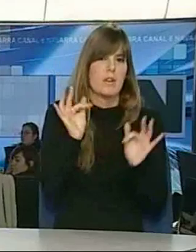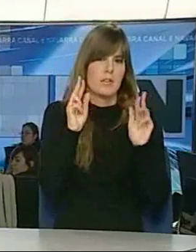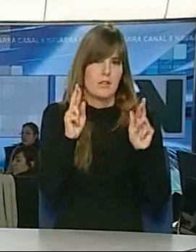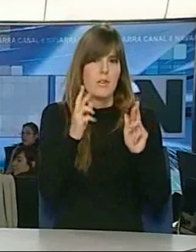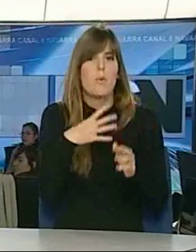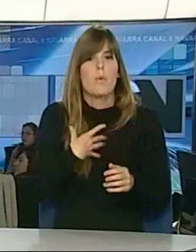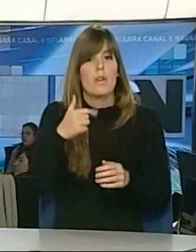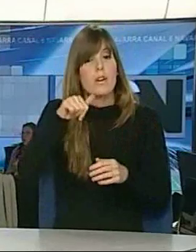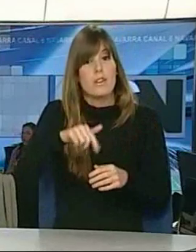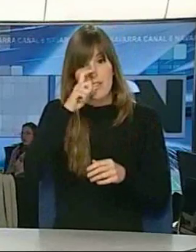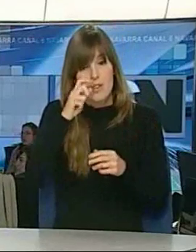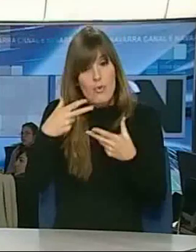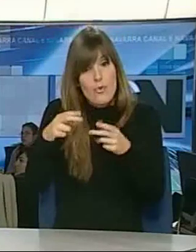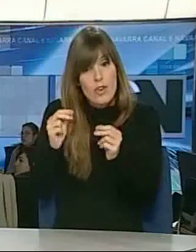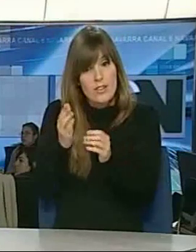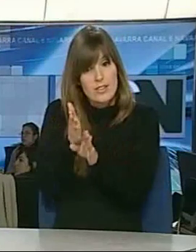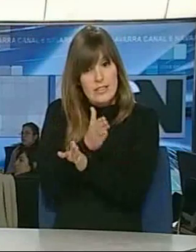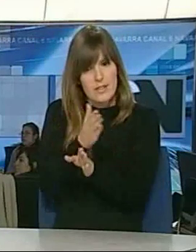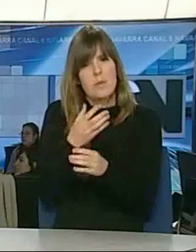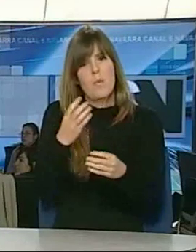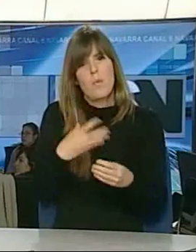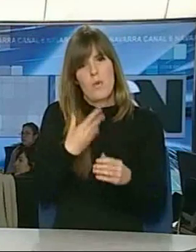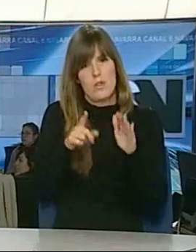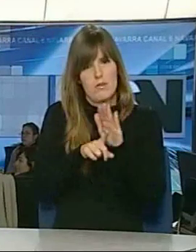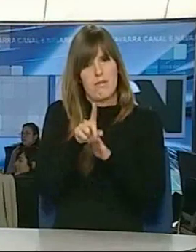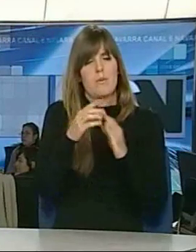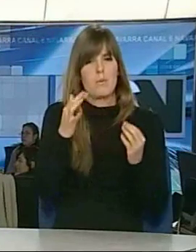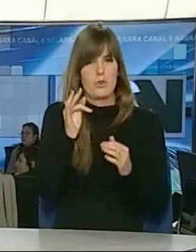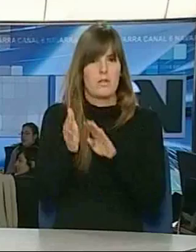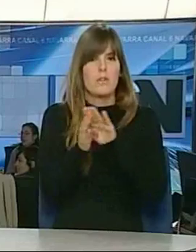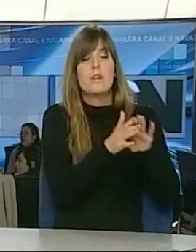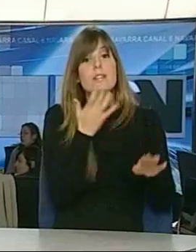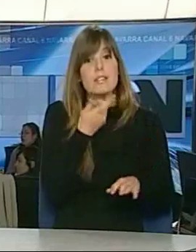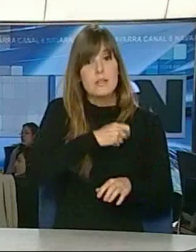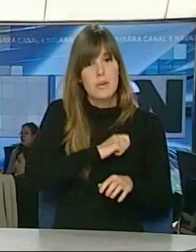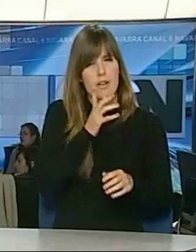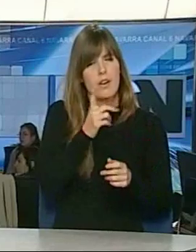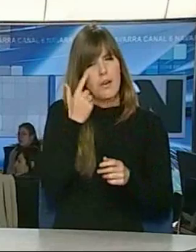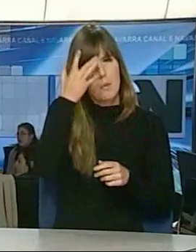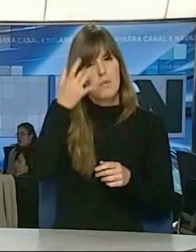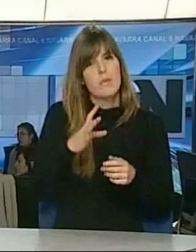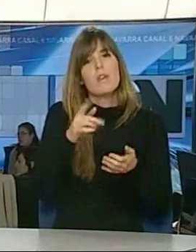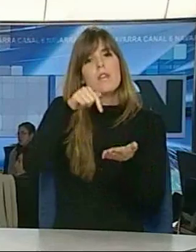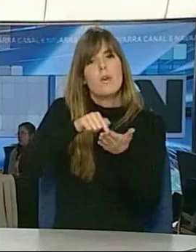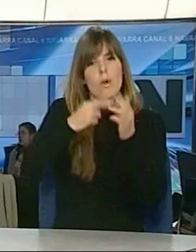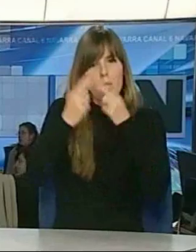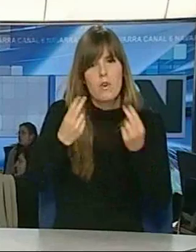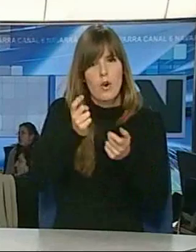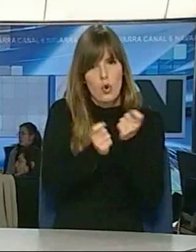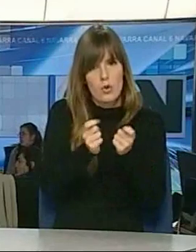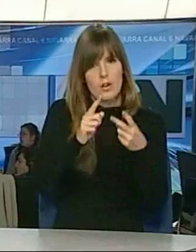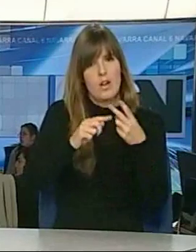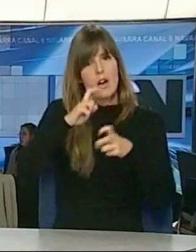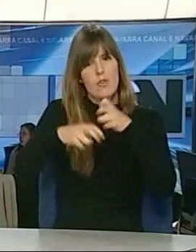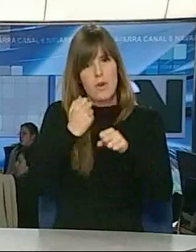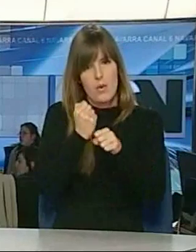en el final de este ejercicio. En España, en el primer semestre, se hacen los deberes de controlar definitivamente el déficit público, de hacer la reforma laboral